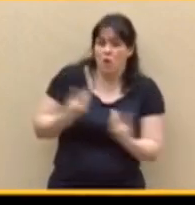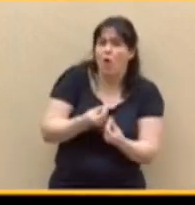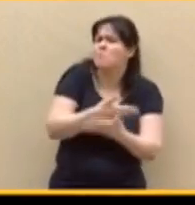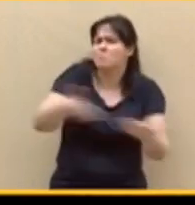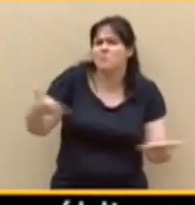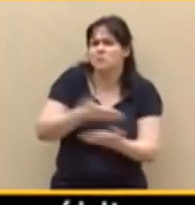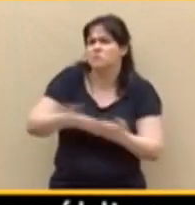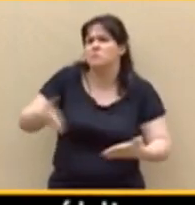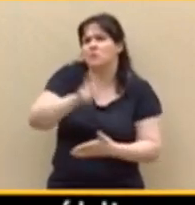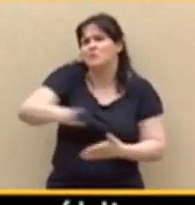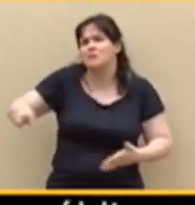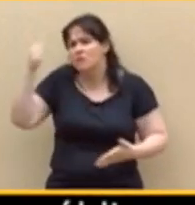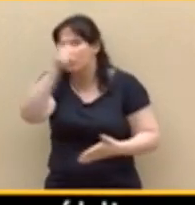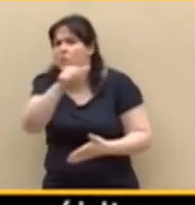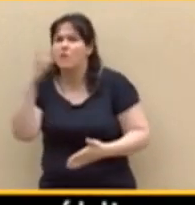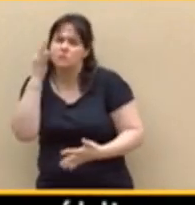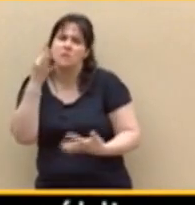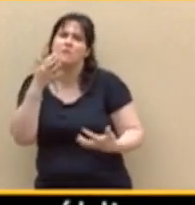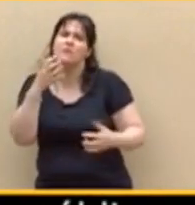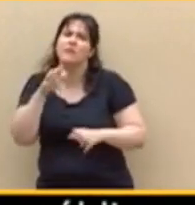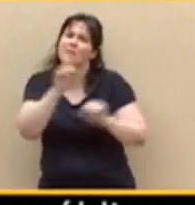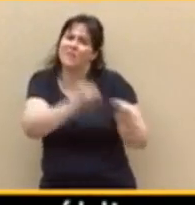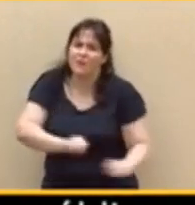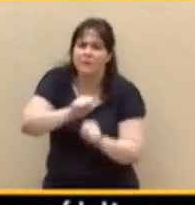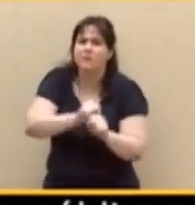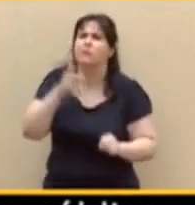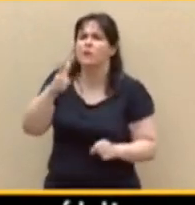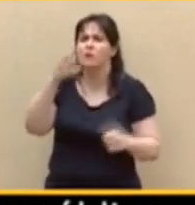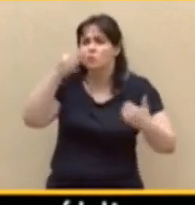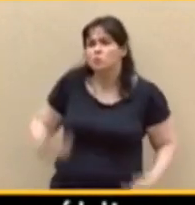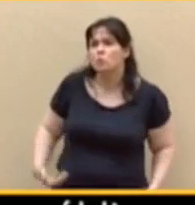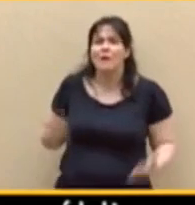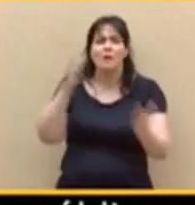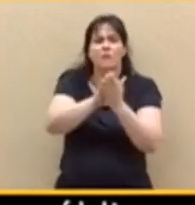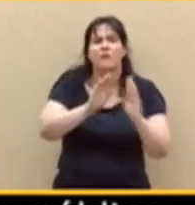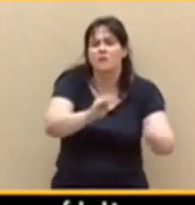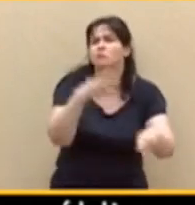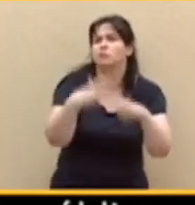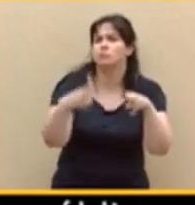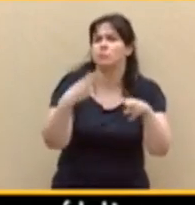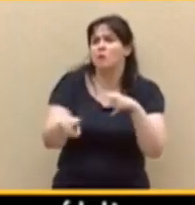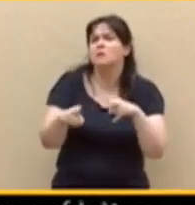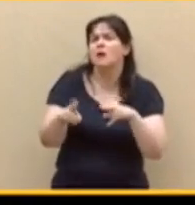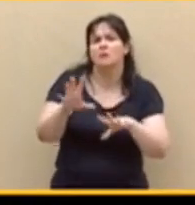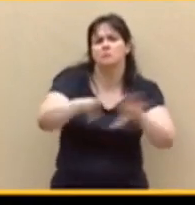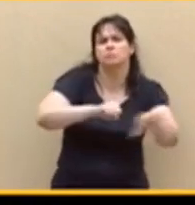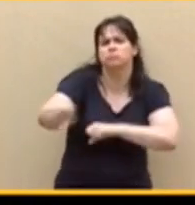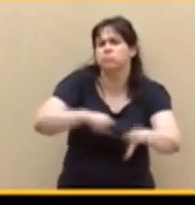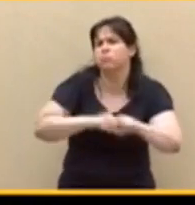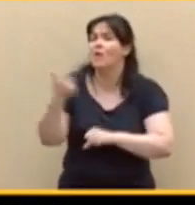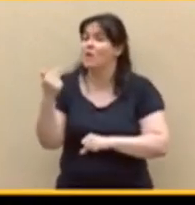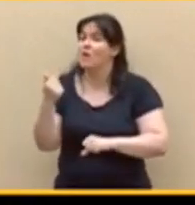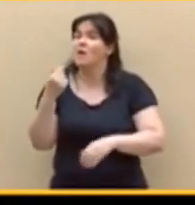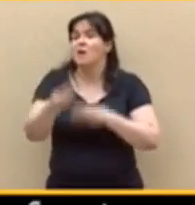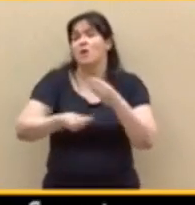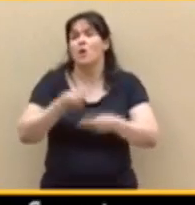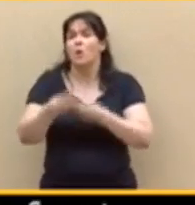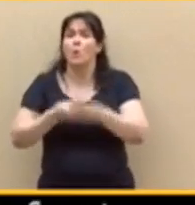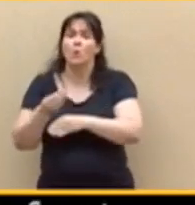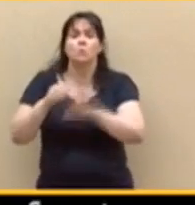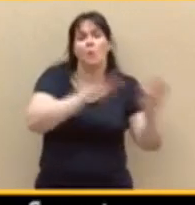ciudadanas defendiendo los derechos humanos frente a sus políticas de saqueo y de uso partidista, ya que no le gusta la palabra